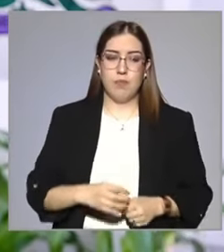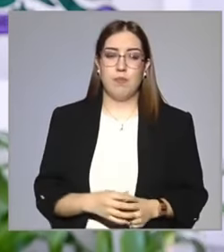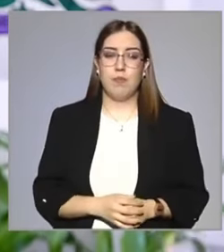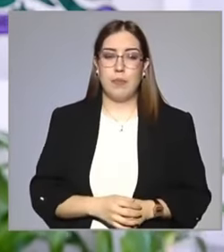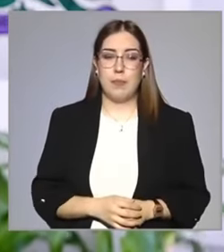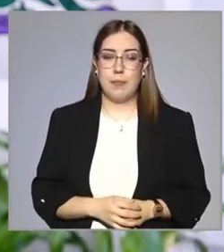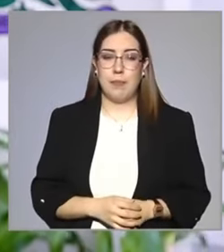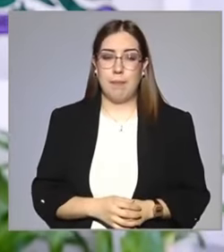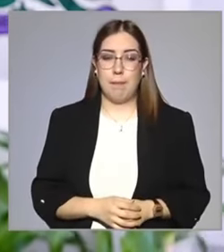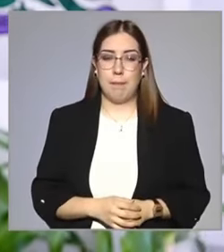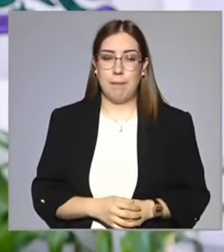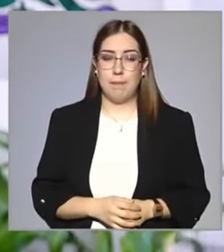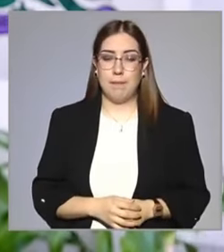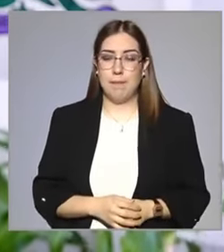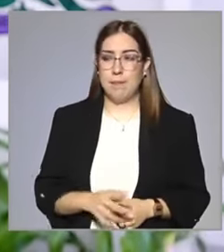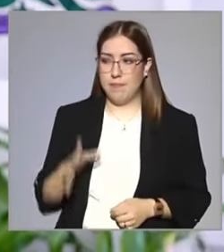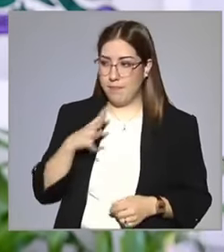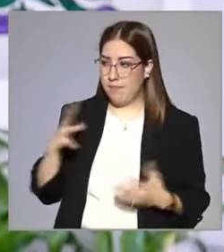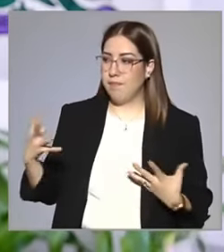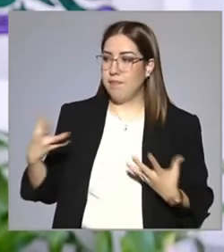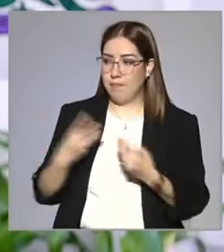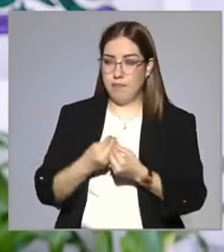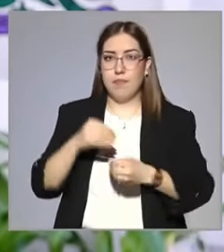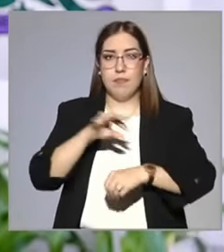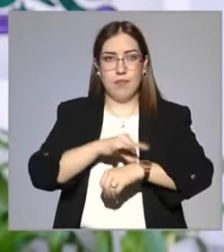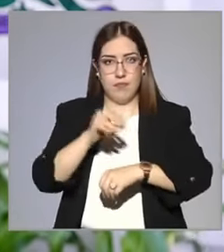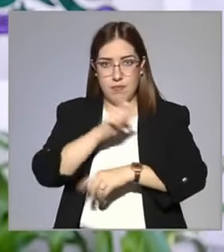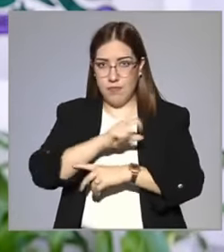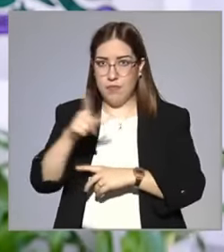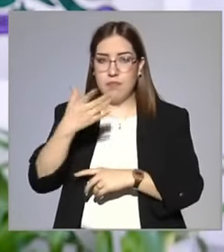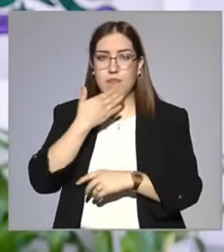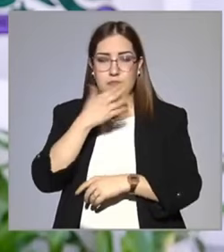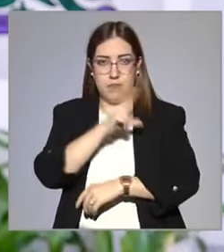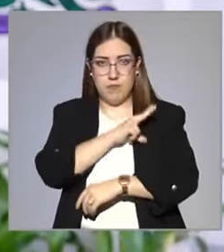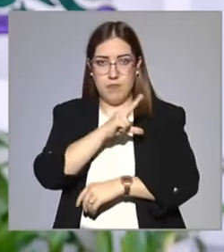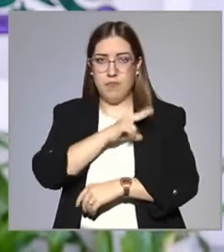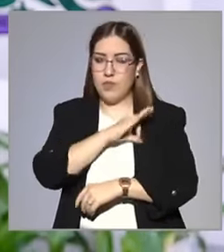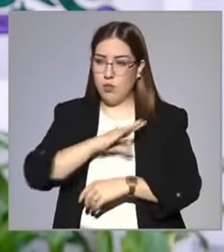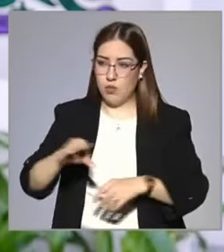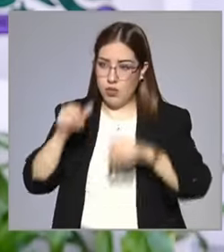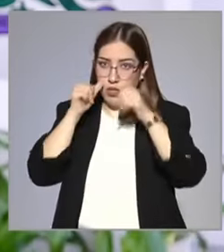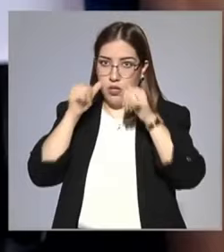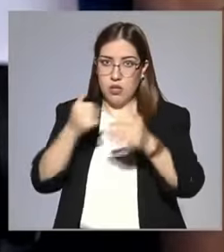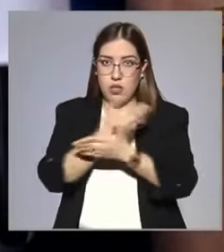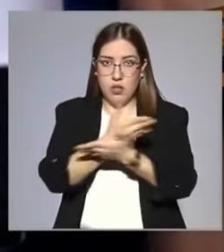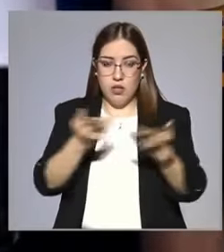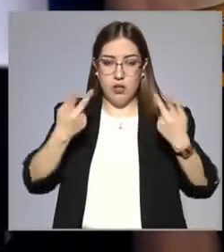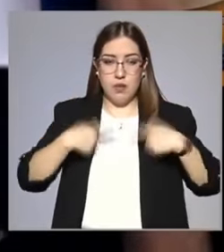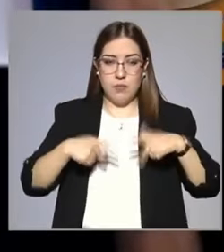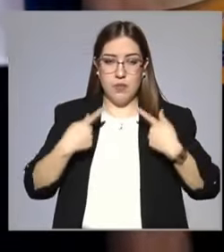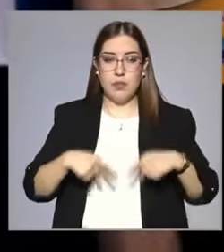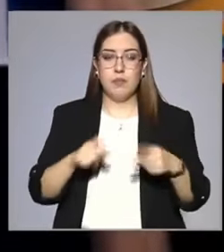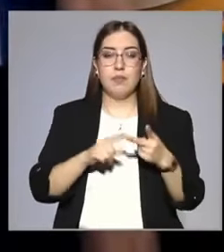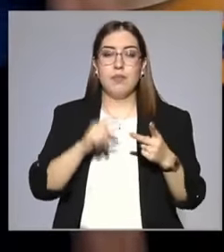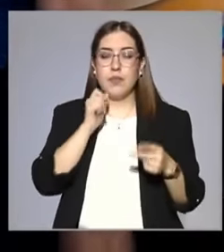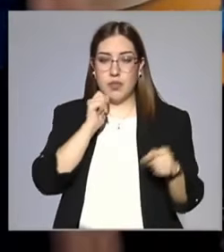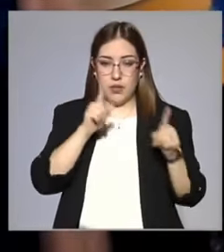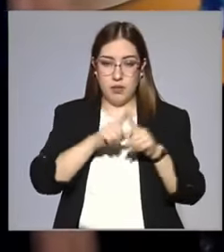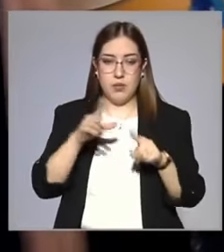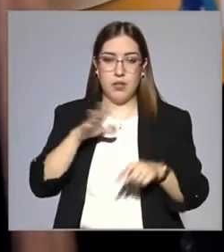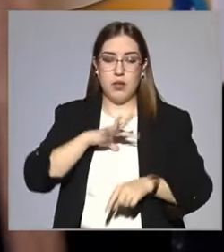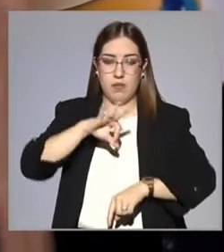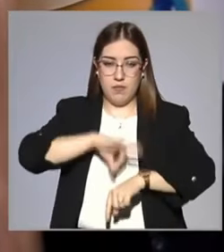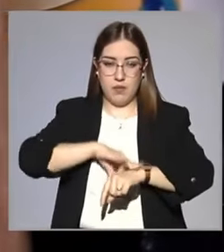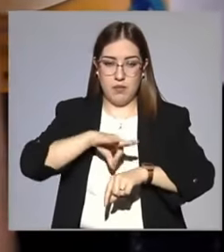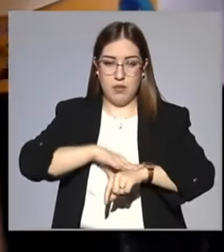médicos preparados para que puedan atender y abordar al paciente en toda la extensión. Contamos también con la farmacia